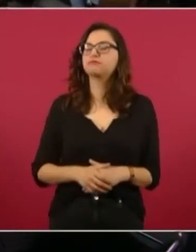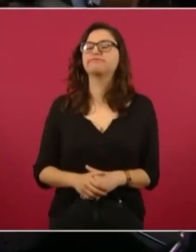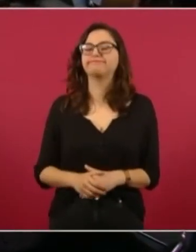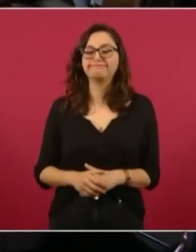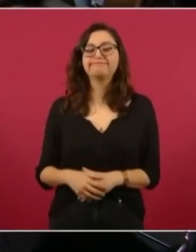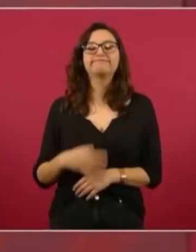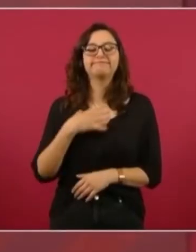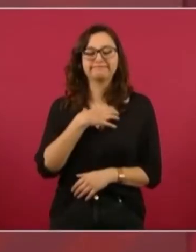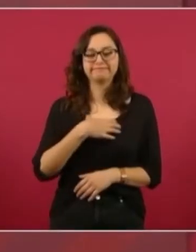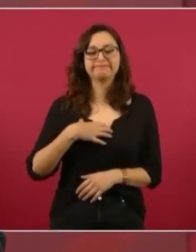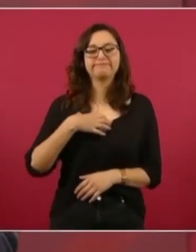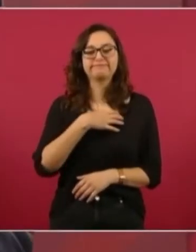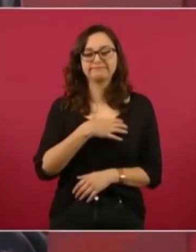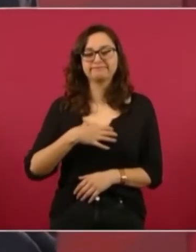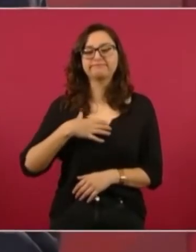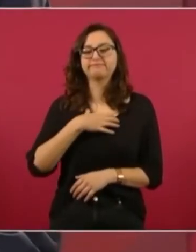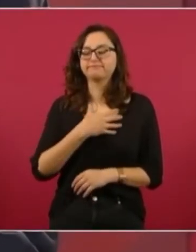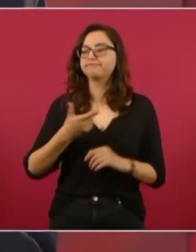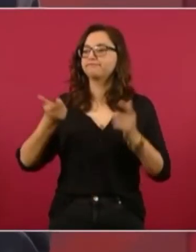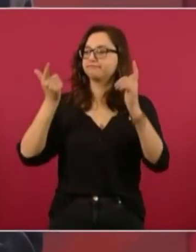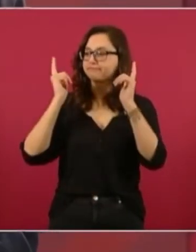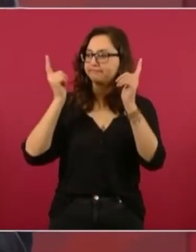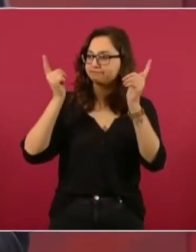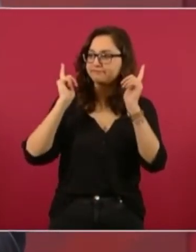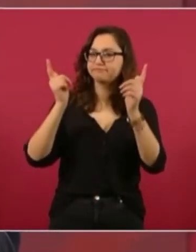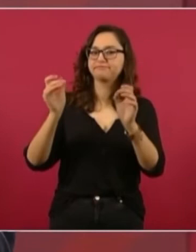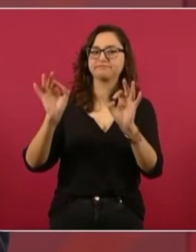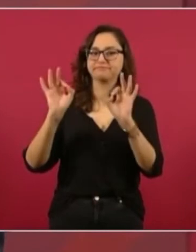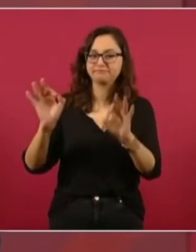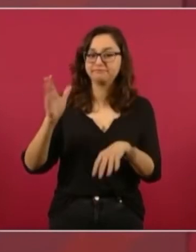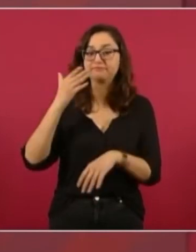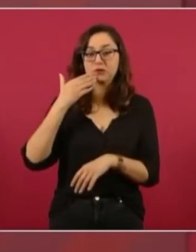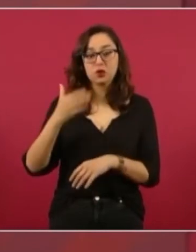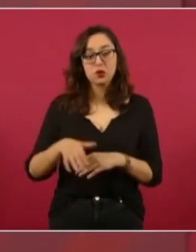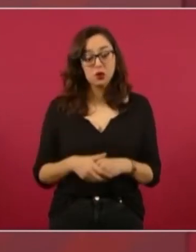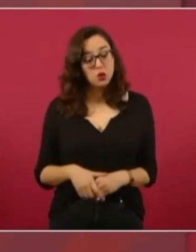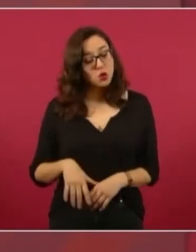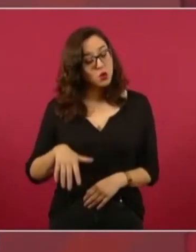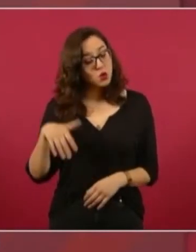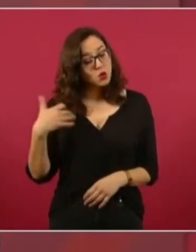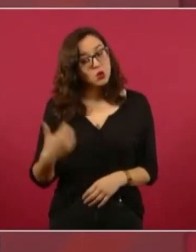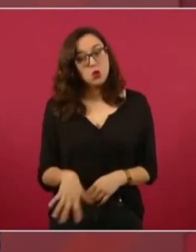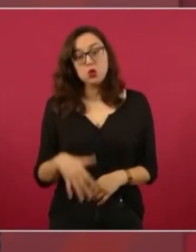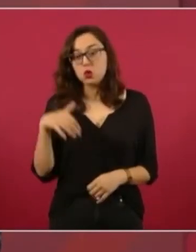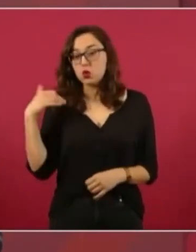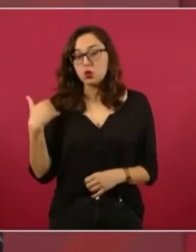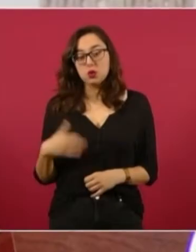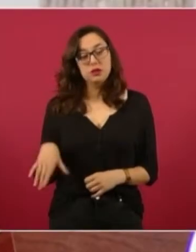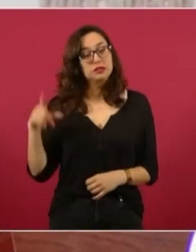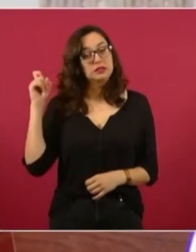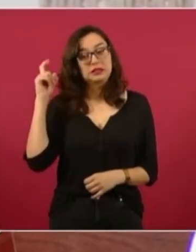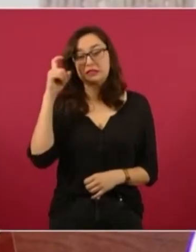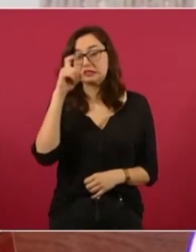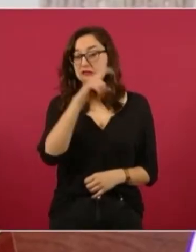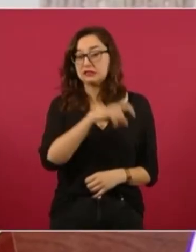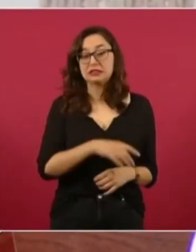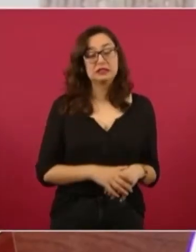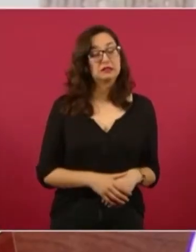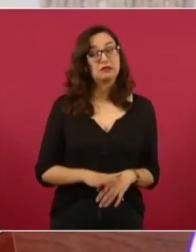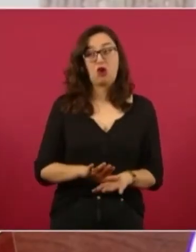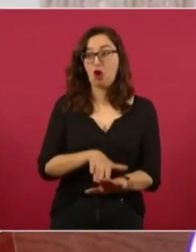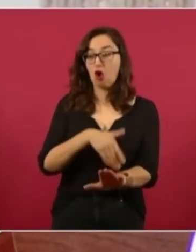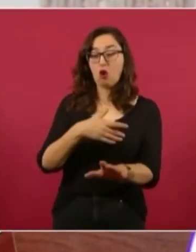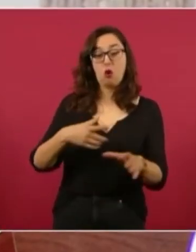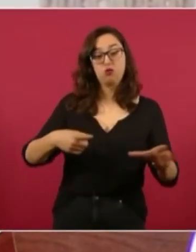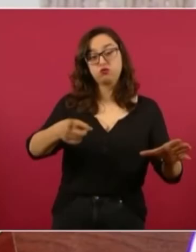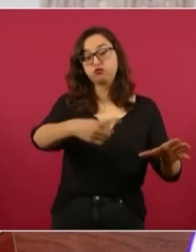y ojalá y le vaya bien. Va a tener una oposición